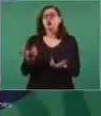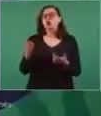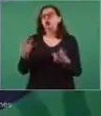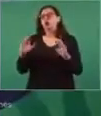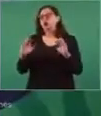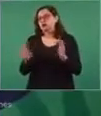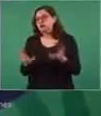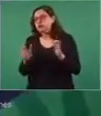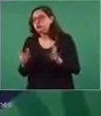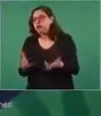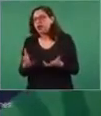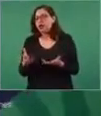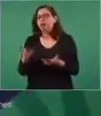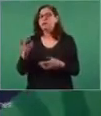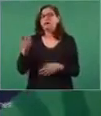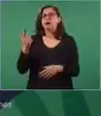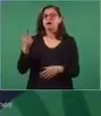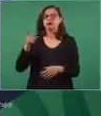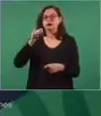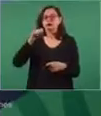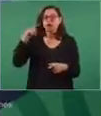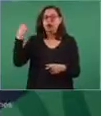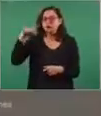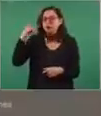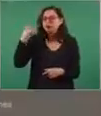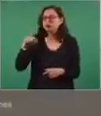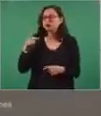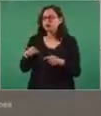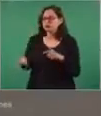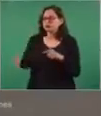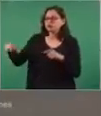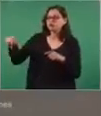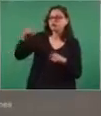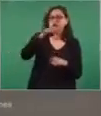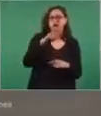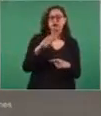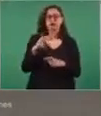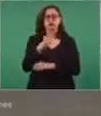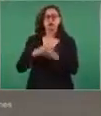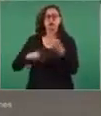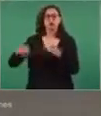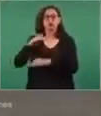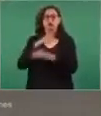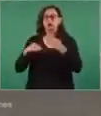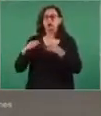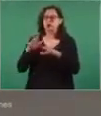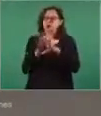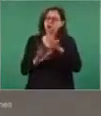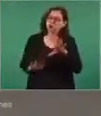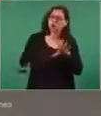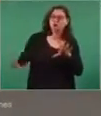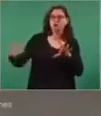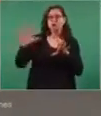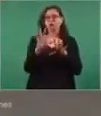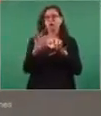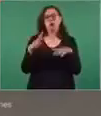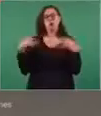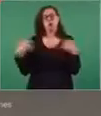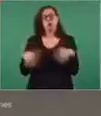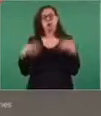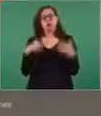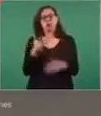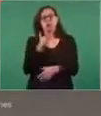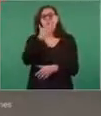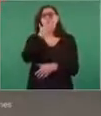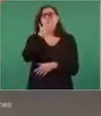propósito del tren, para visitar toda esa región arqueológica que es única en el